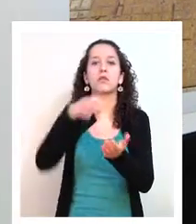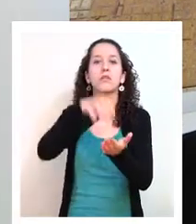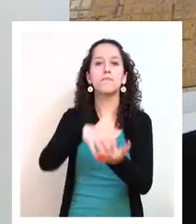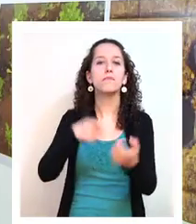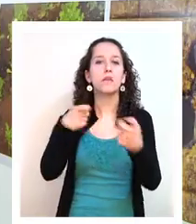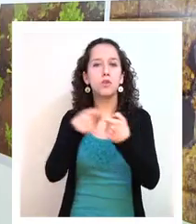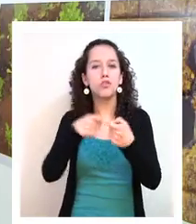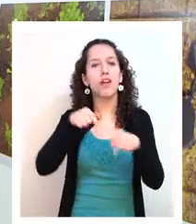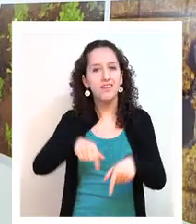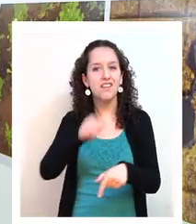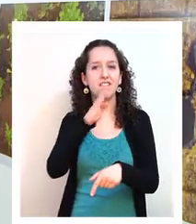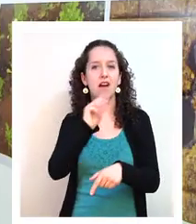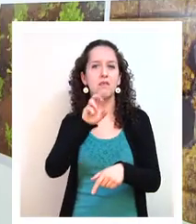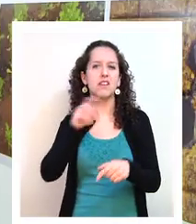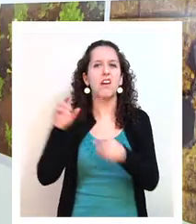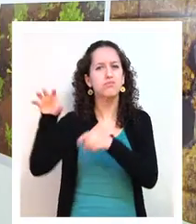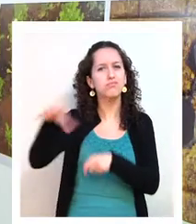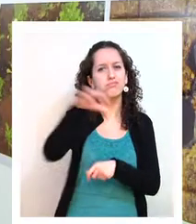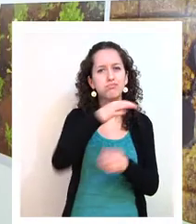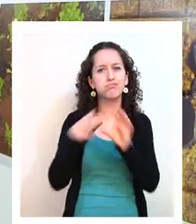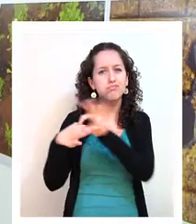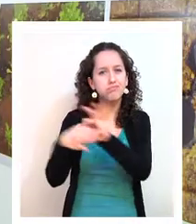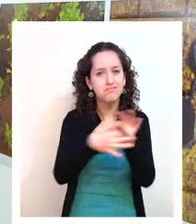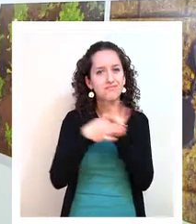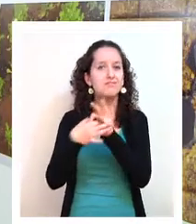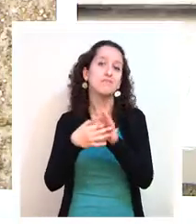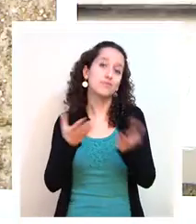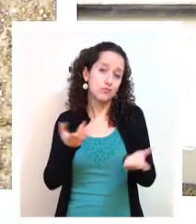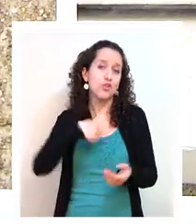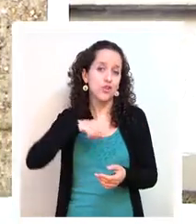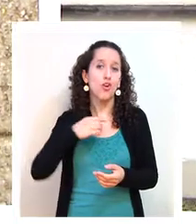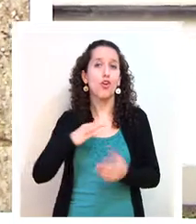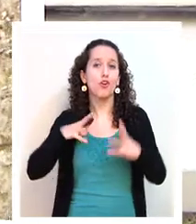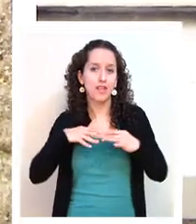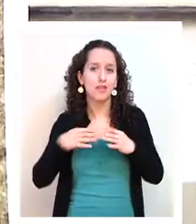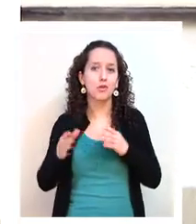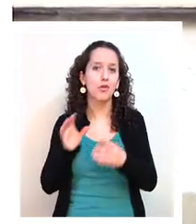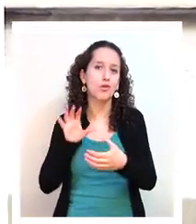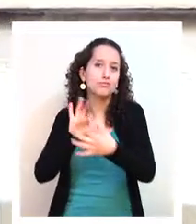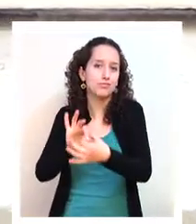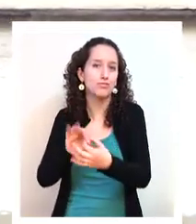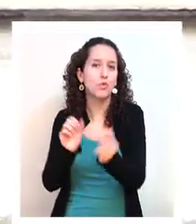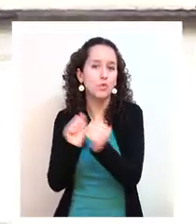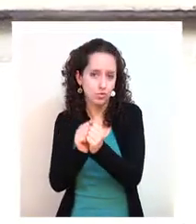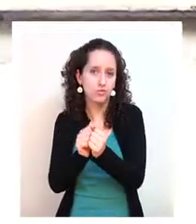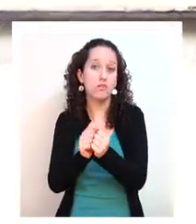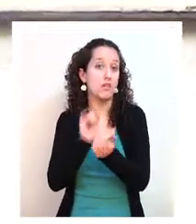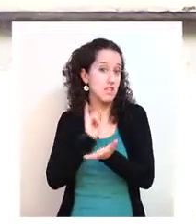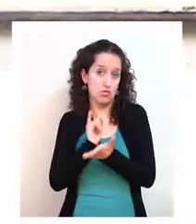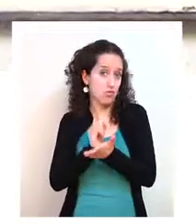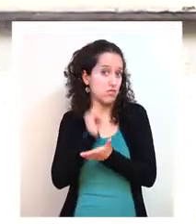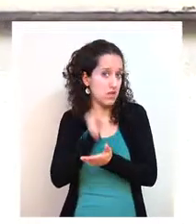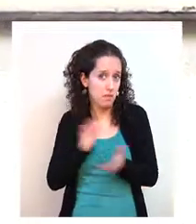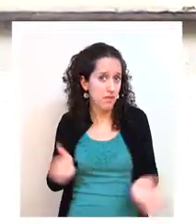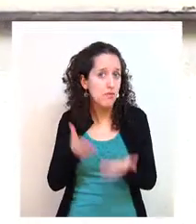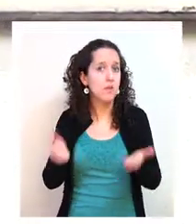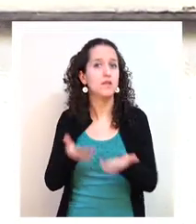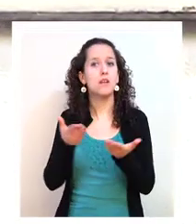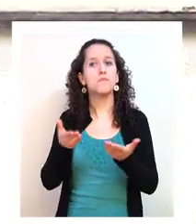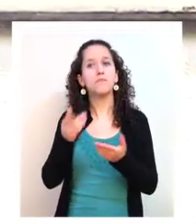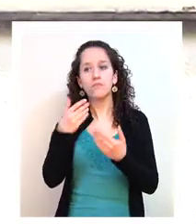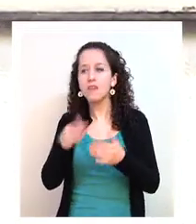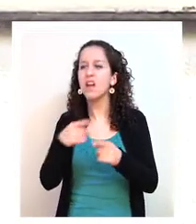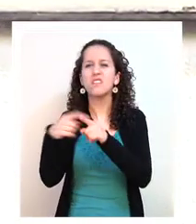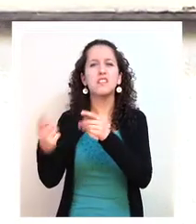Se fija, participan muchas instituciones. Estamos muy contentos de ser parte de esa red, institucionalmente siempre la hemos fomentado. Hemos firmado